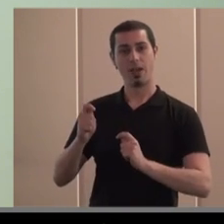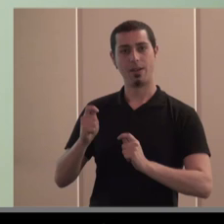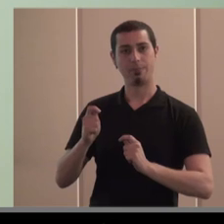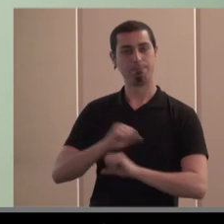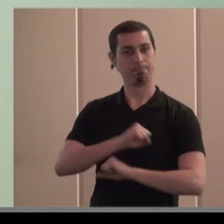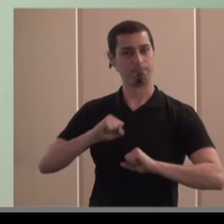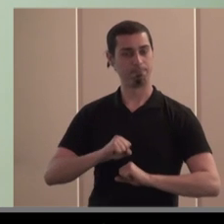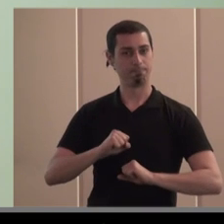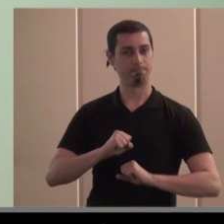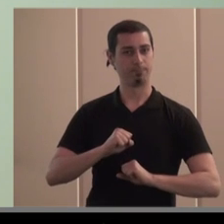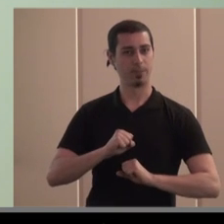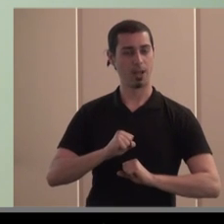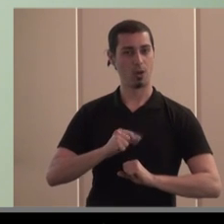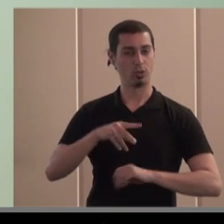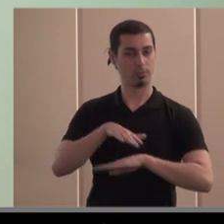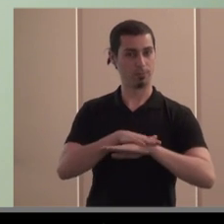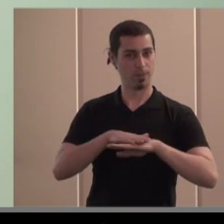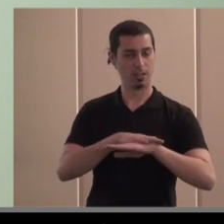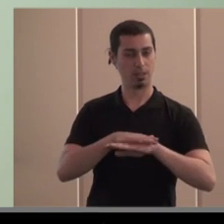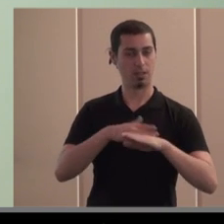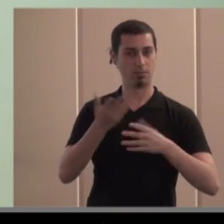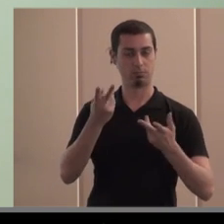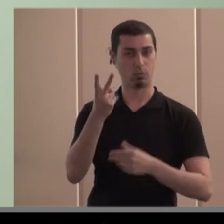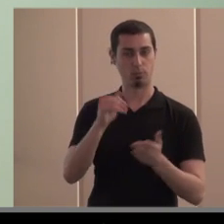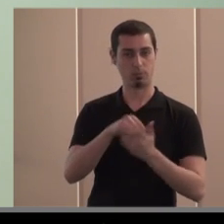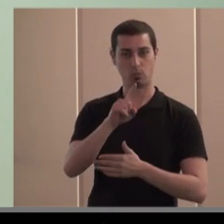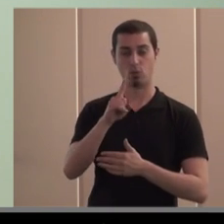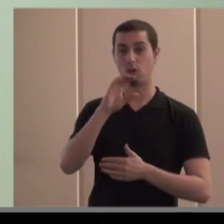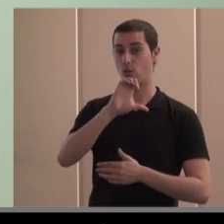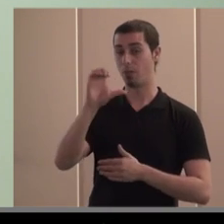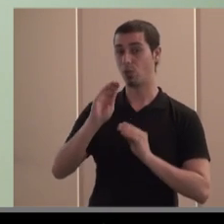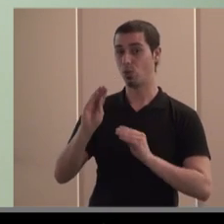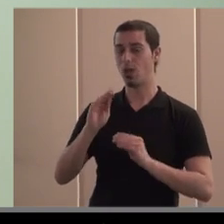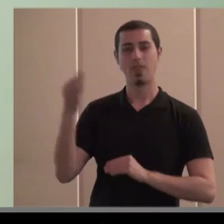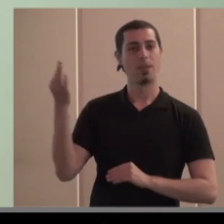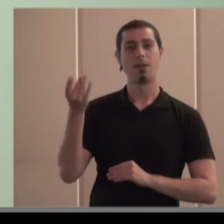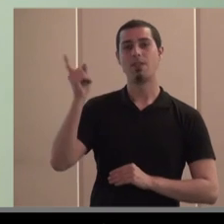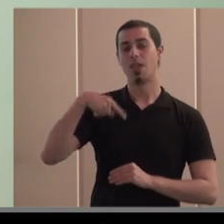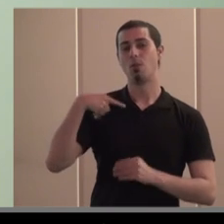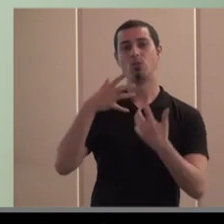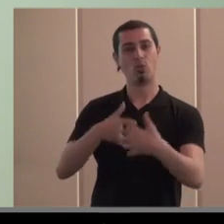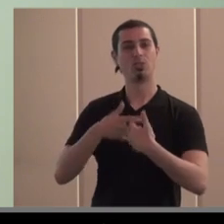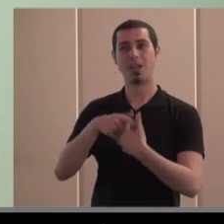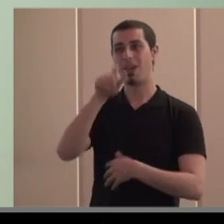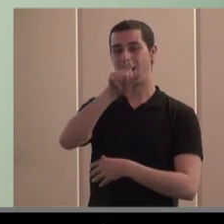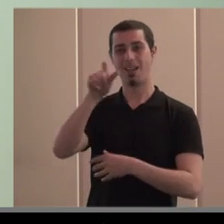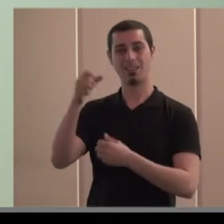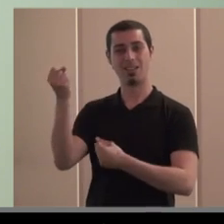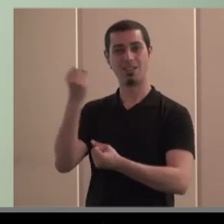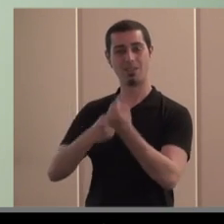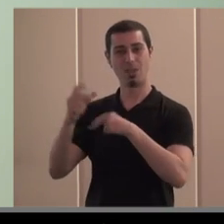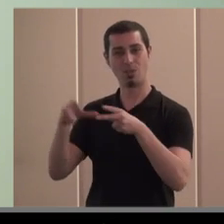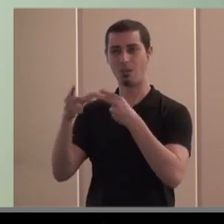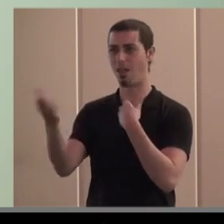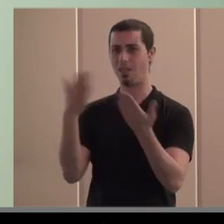organización matriz a nivel europeo que es Social Economy Europe y finalmente debemos luchar por una mayor participación de la economía social en el